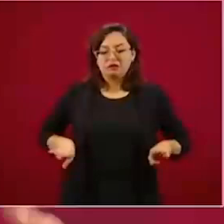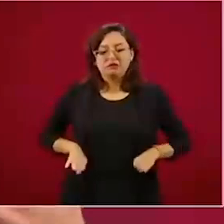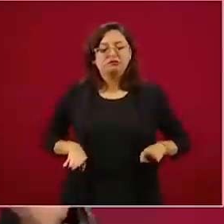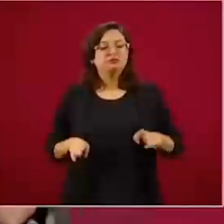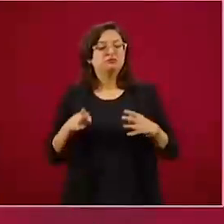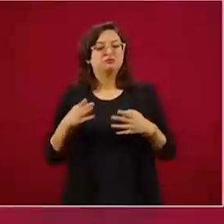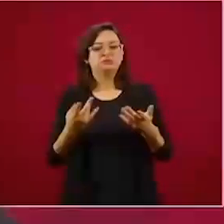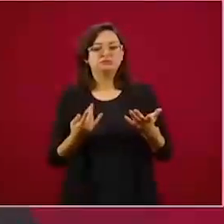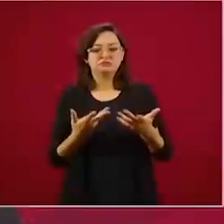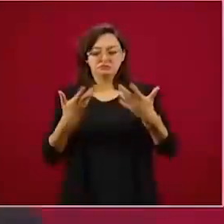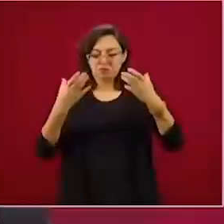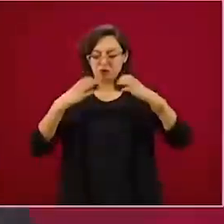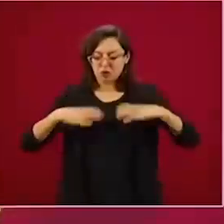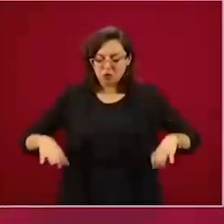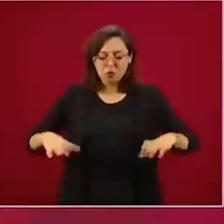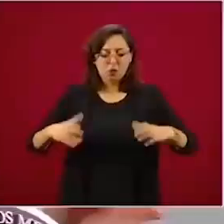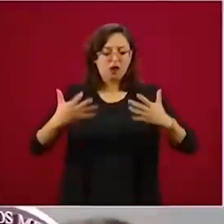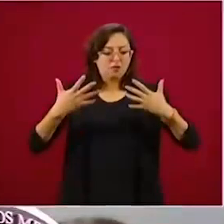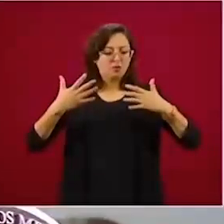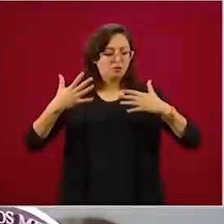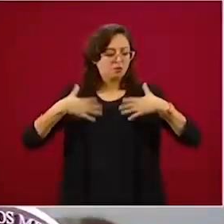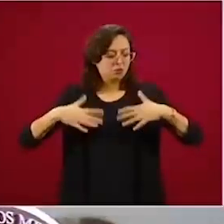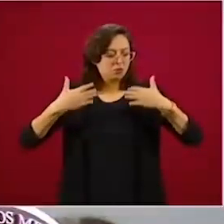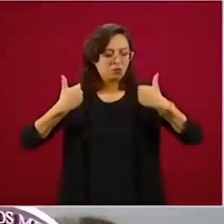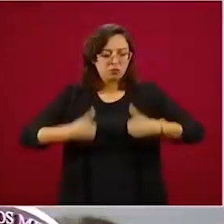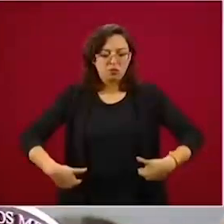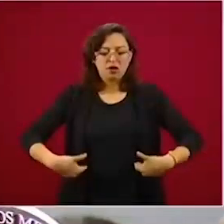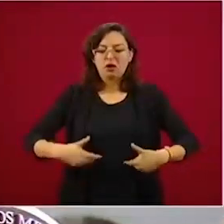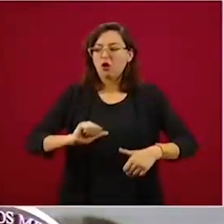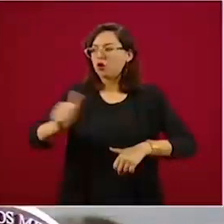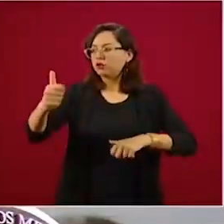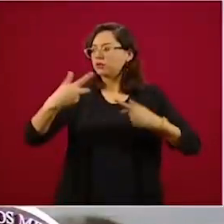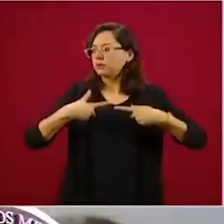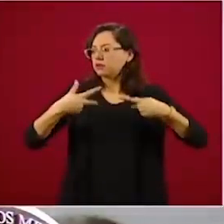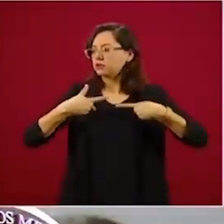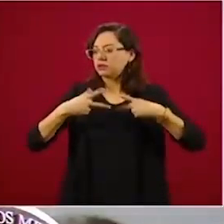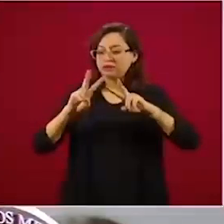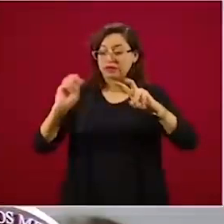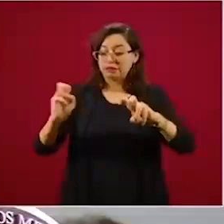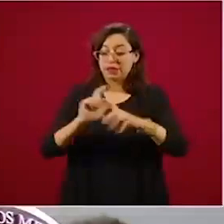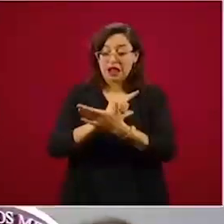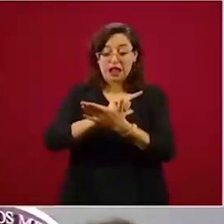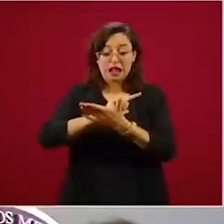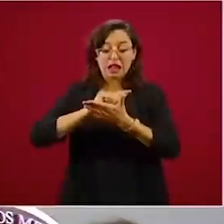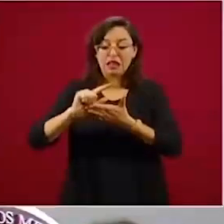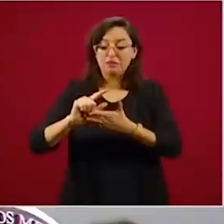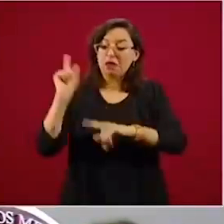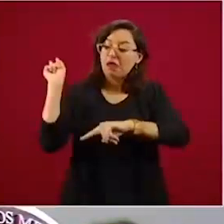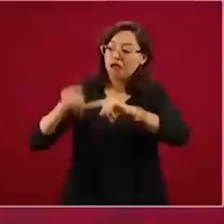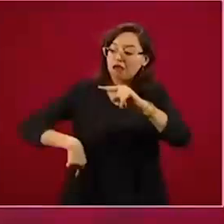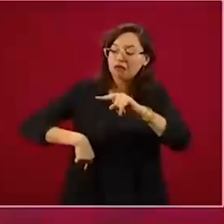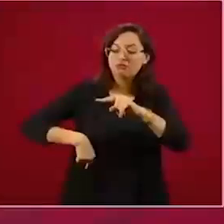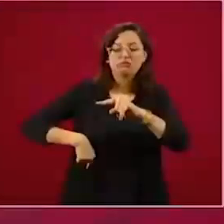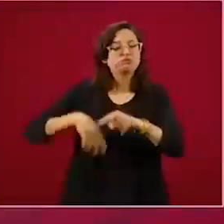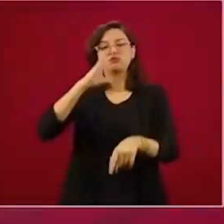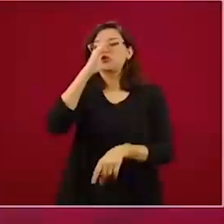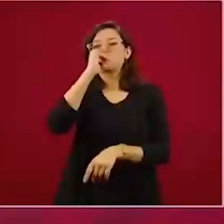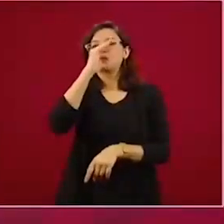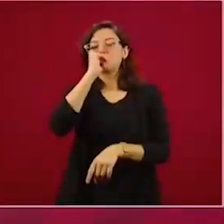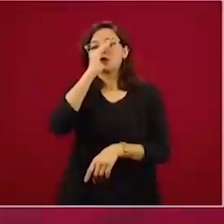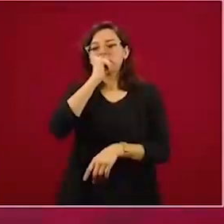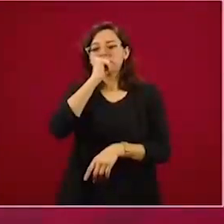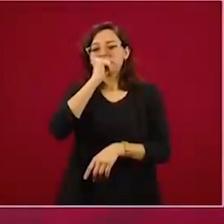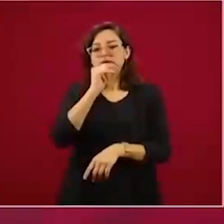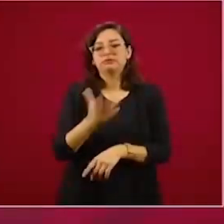nuestra persona y con respecto a otras personas son elementos que no se pueden quitar y muy probablemente